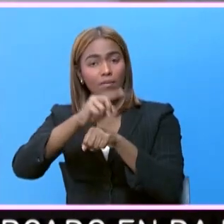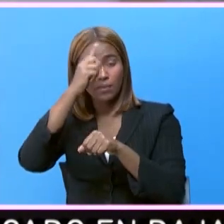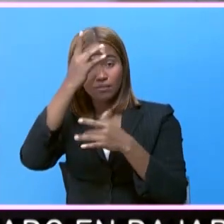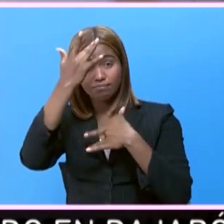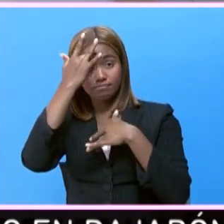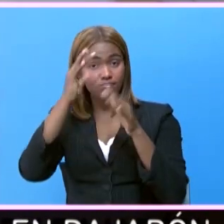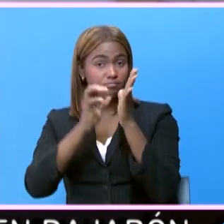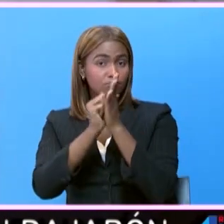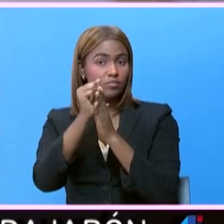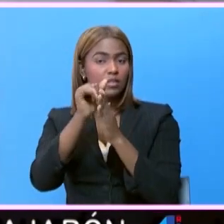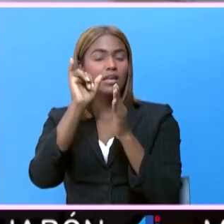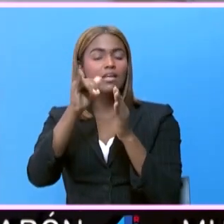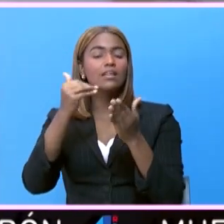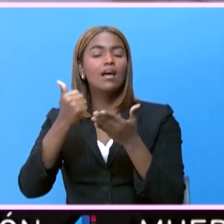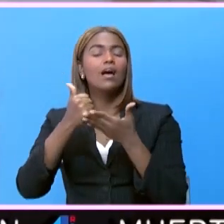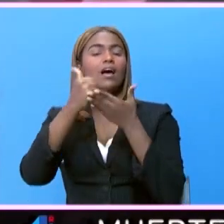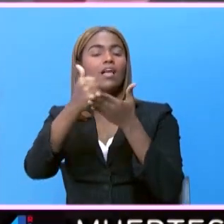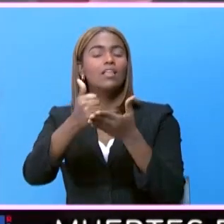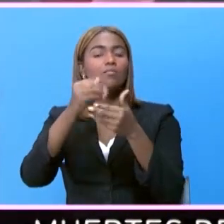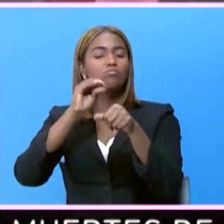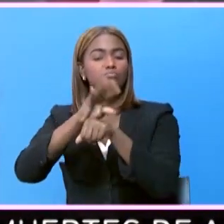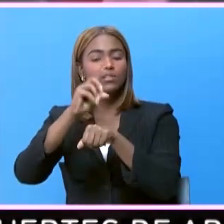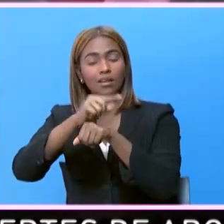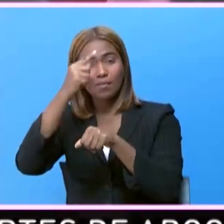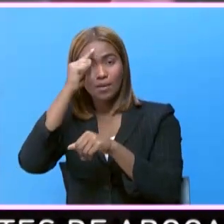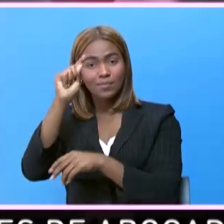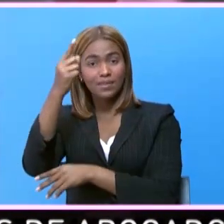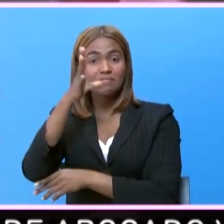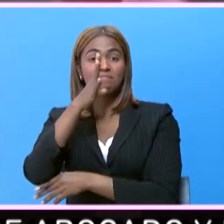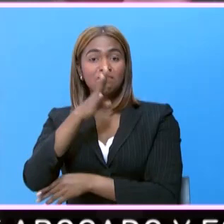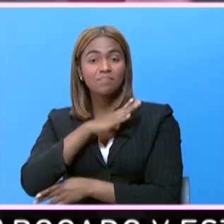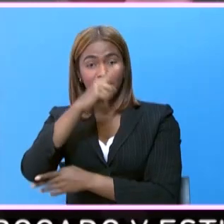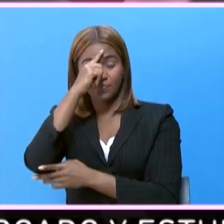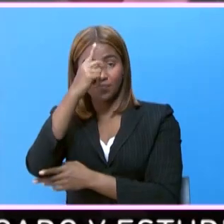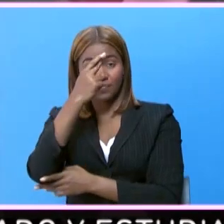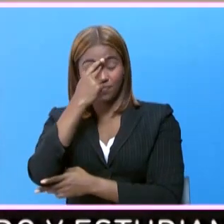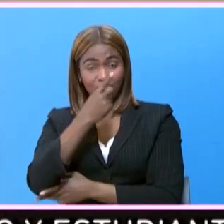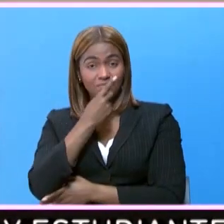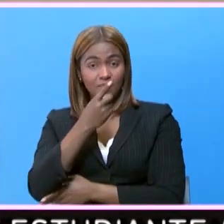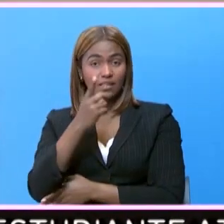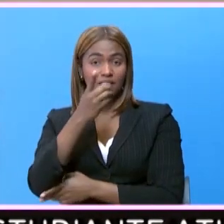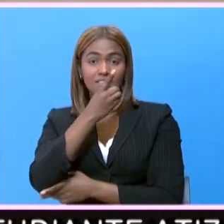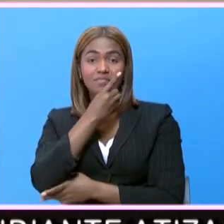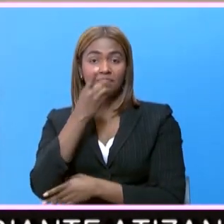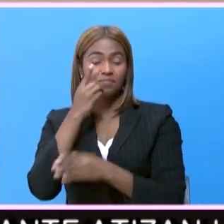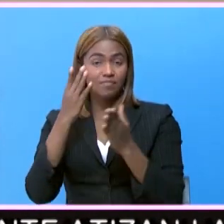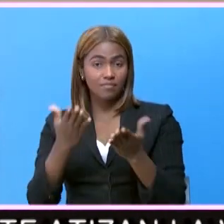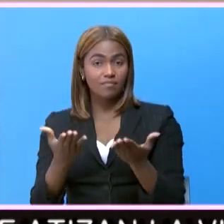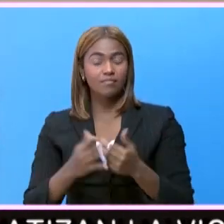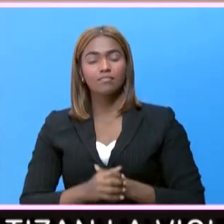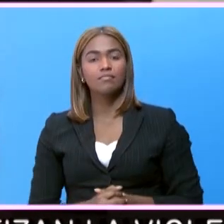cáncer de mama es una iniciativa impulsada por la primera dama de la República Dominicana.